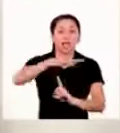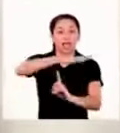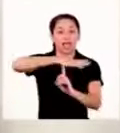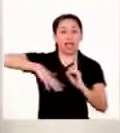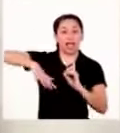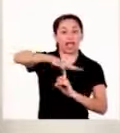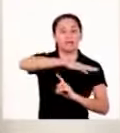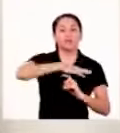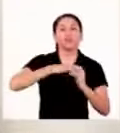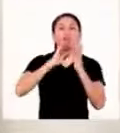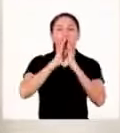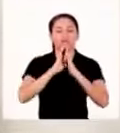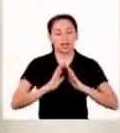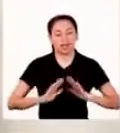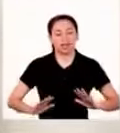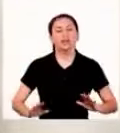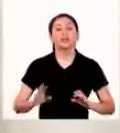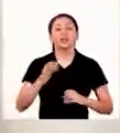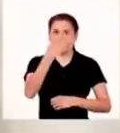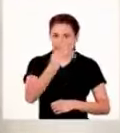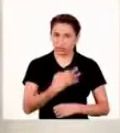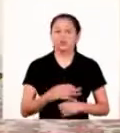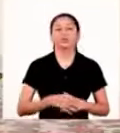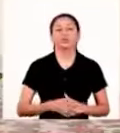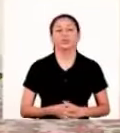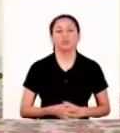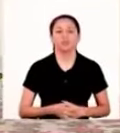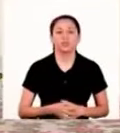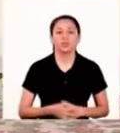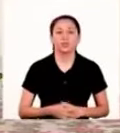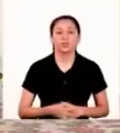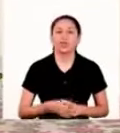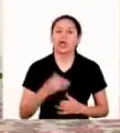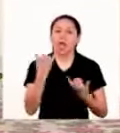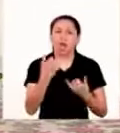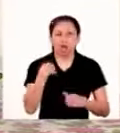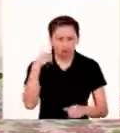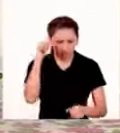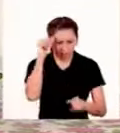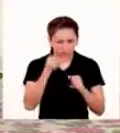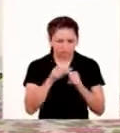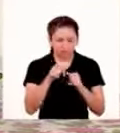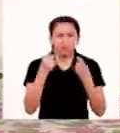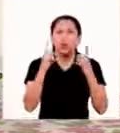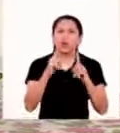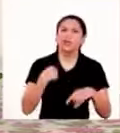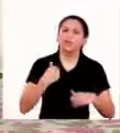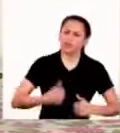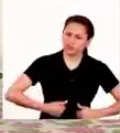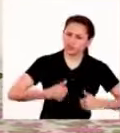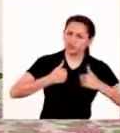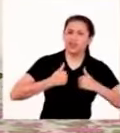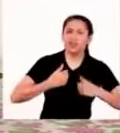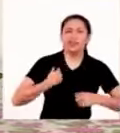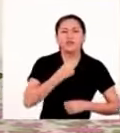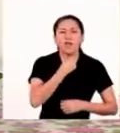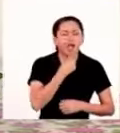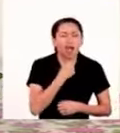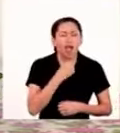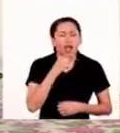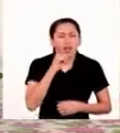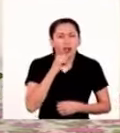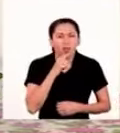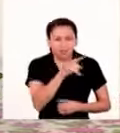ambiente sea tranquilo y seguro ahora que recuerdo cuando yo vivía con mi abuela quien era